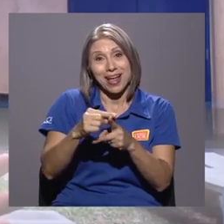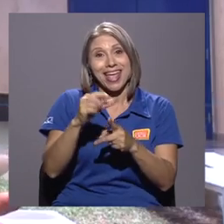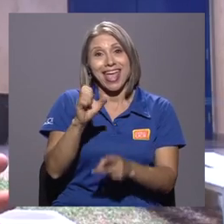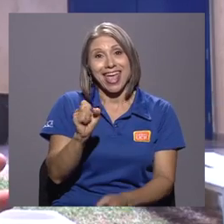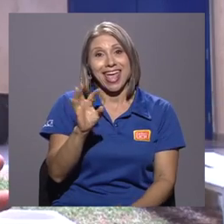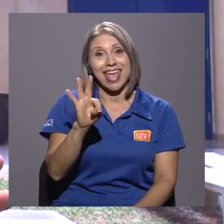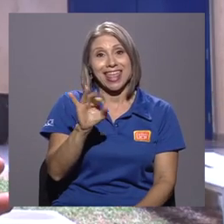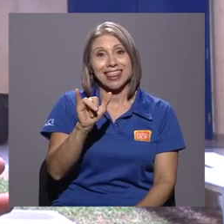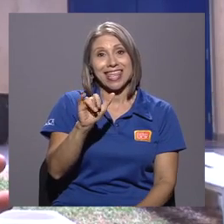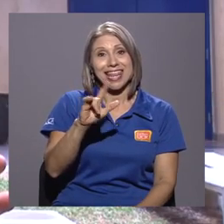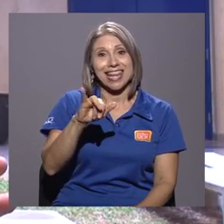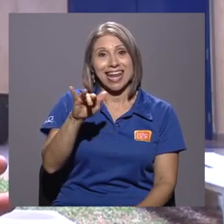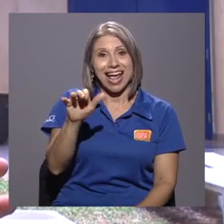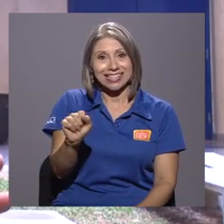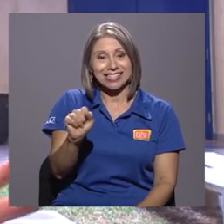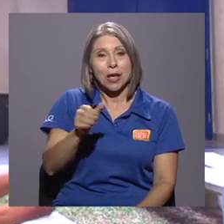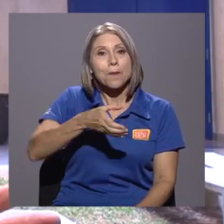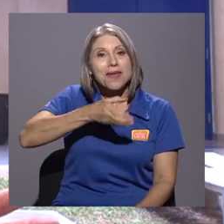compuesto